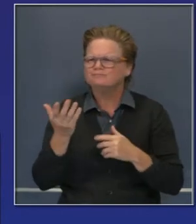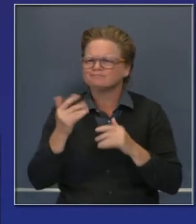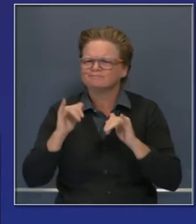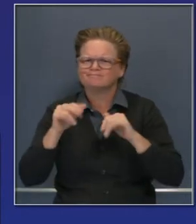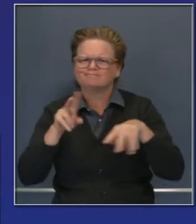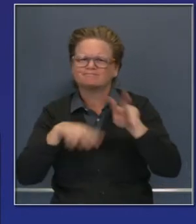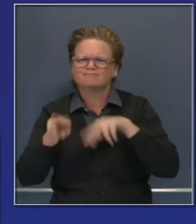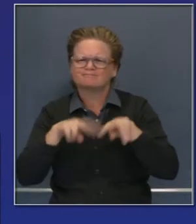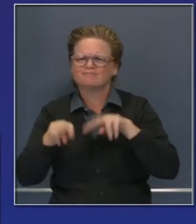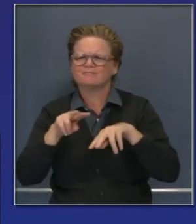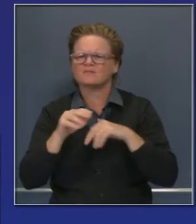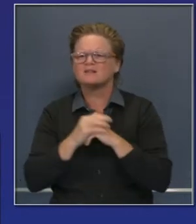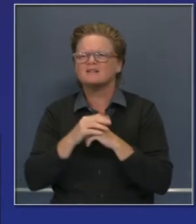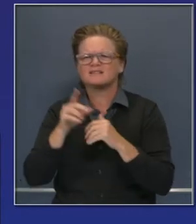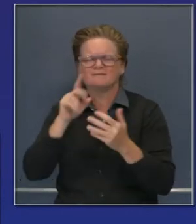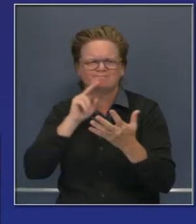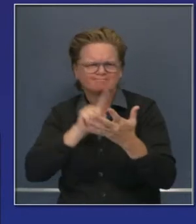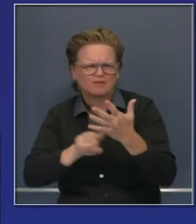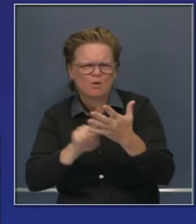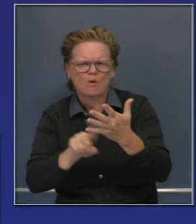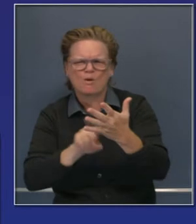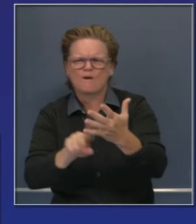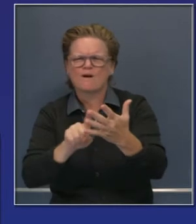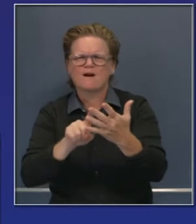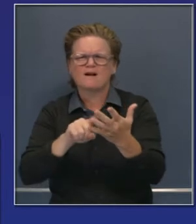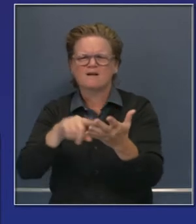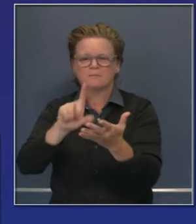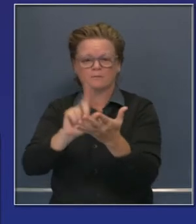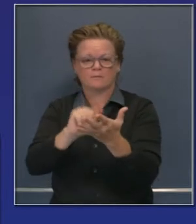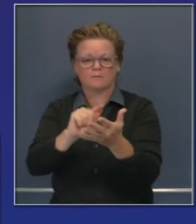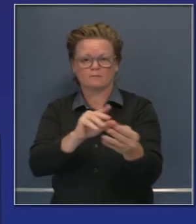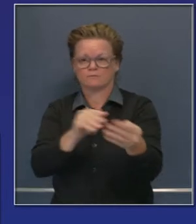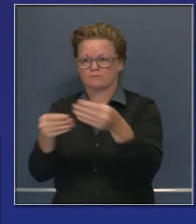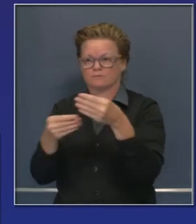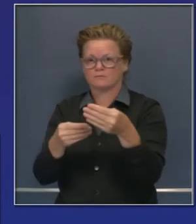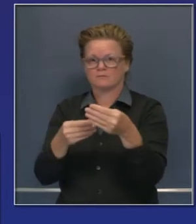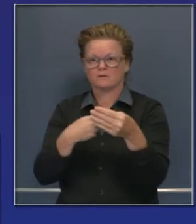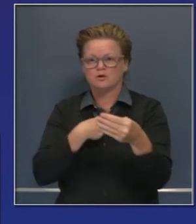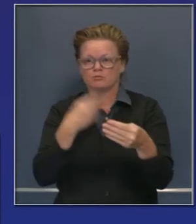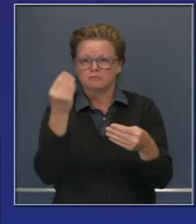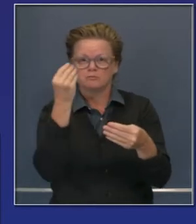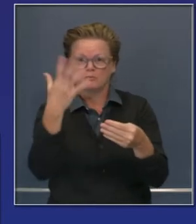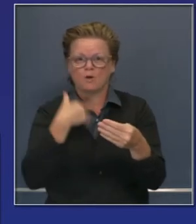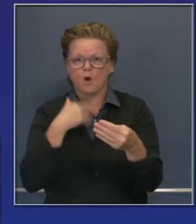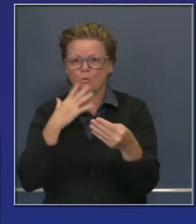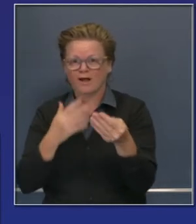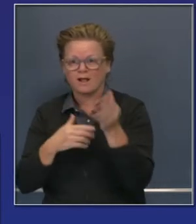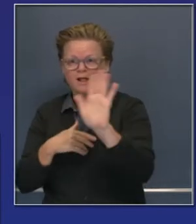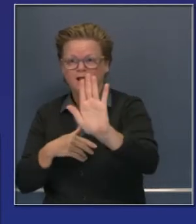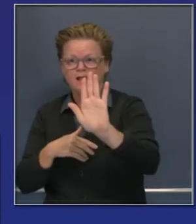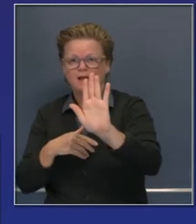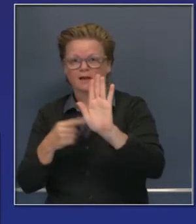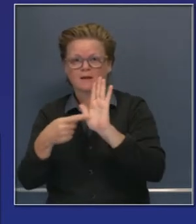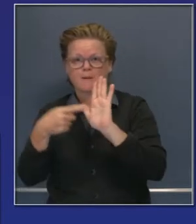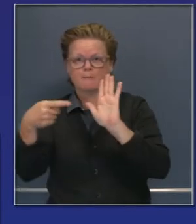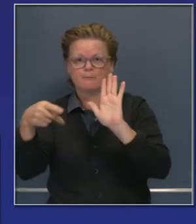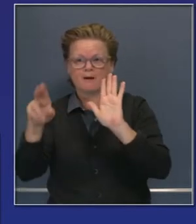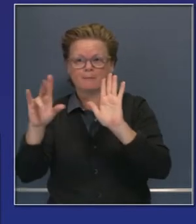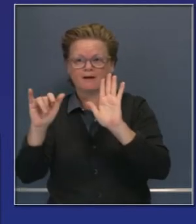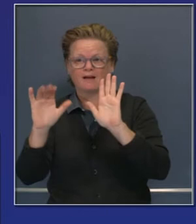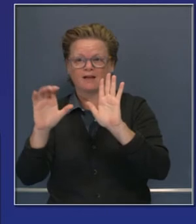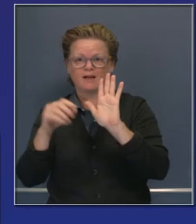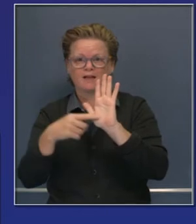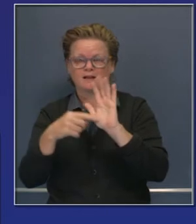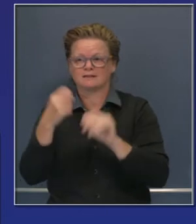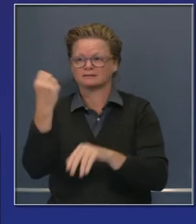indicó claramente cuando estaba hecho este informe. Lo publicaríamos y eso hicimos durante el fin de semana. Salió,